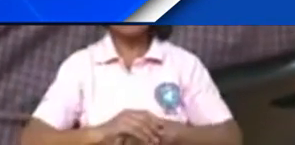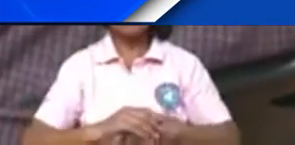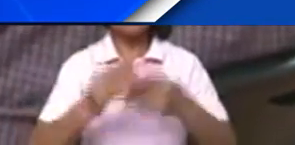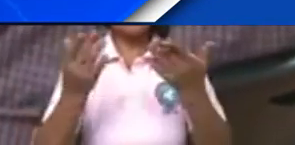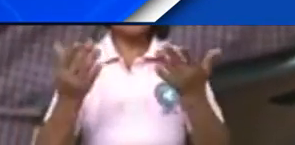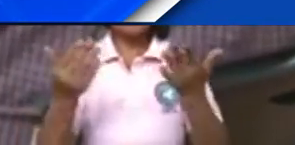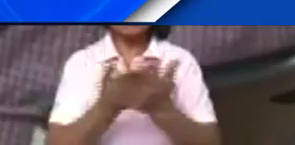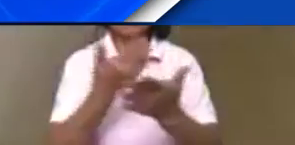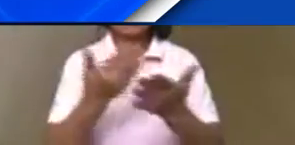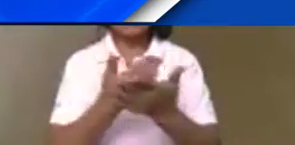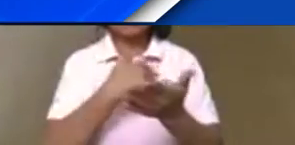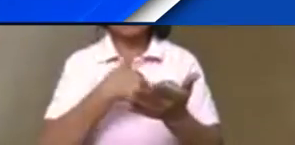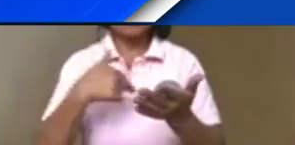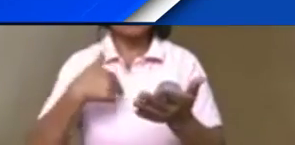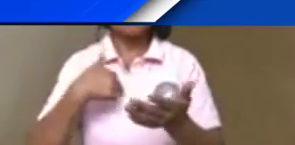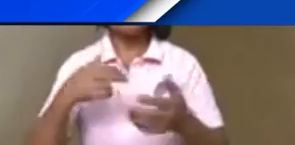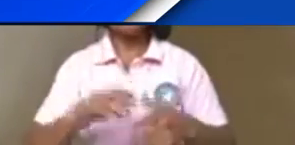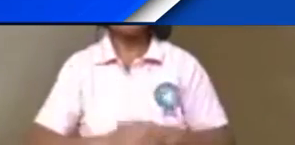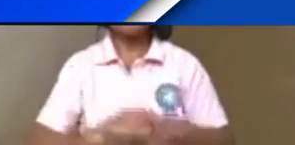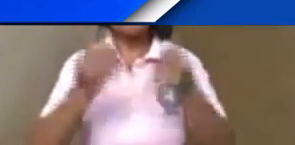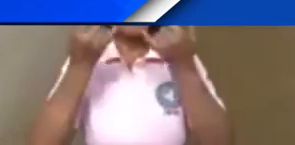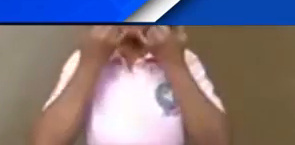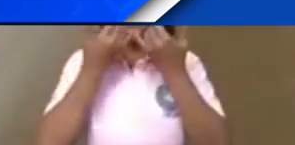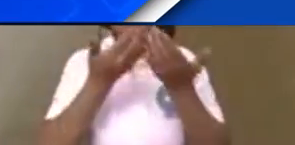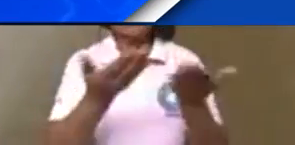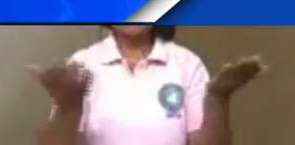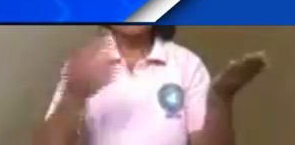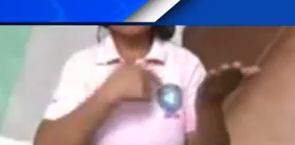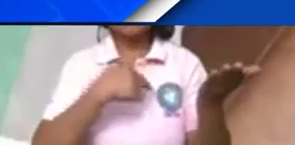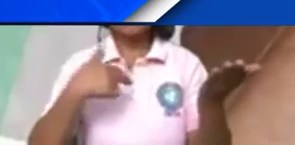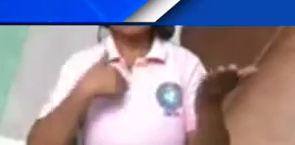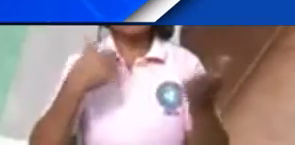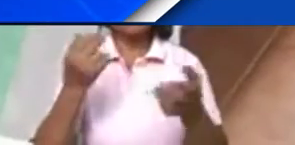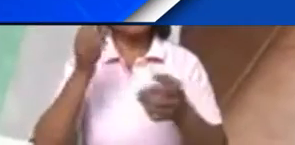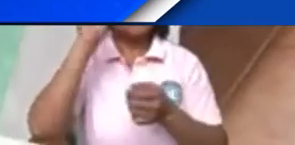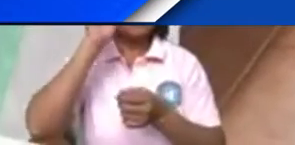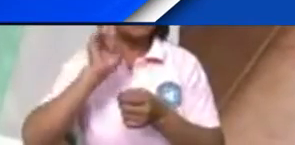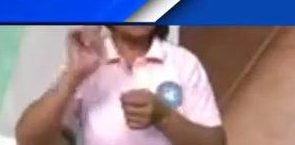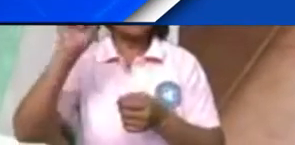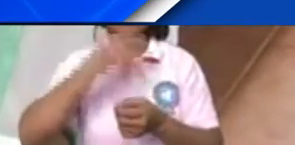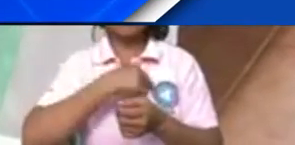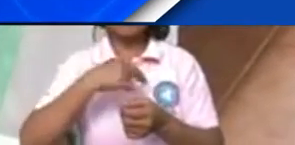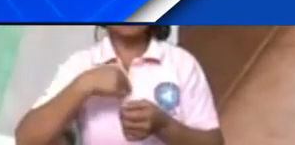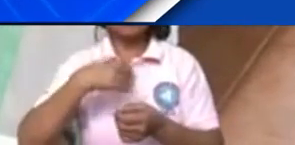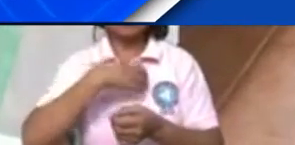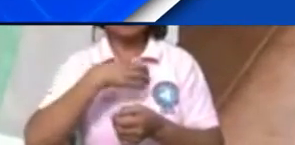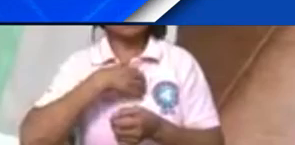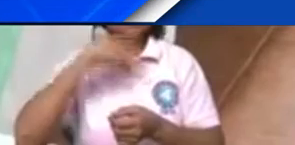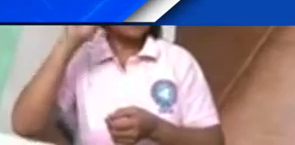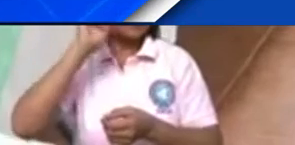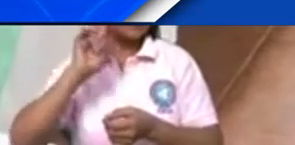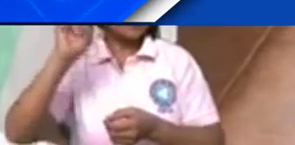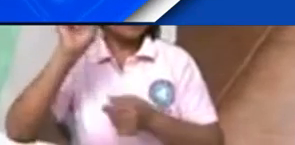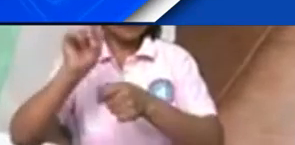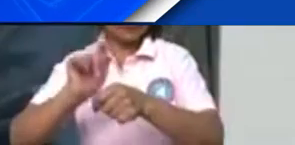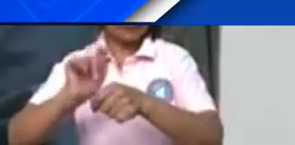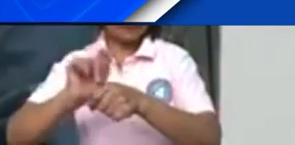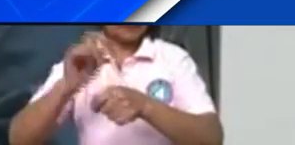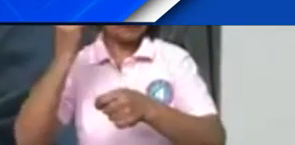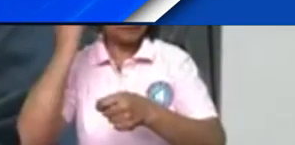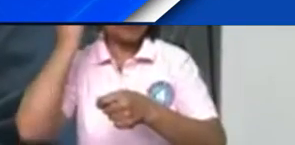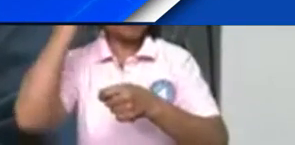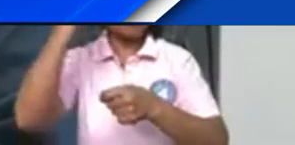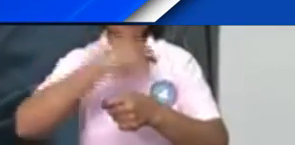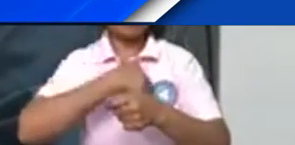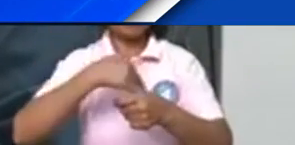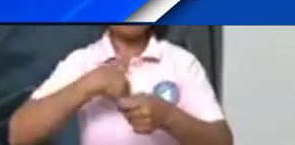sistema, el sistema de información que tiene la UNAM, es creado por la UNAM y que ahora